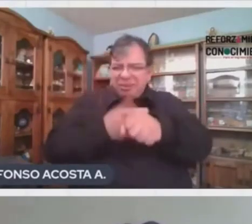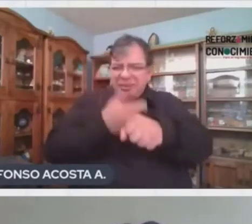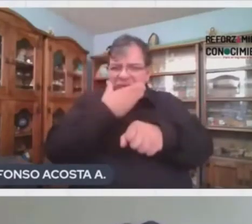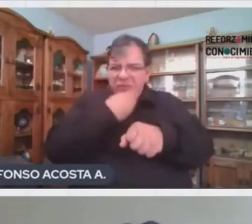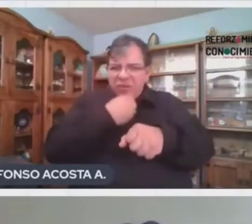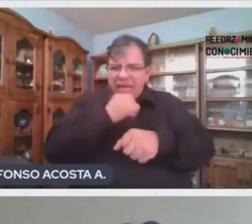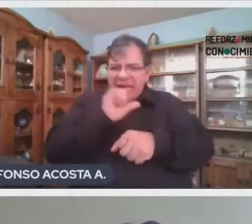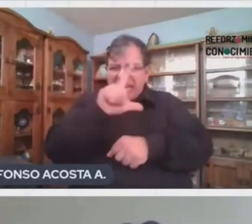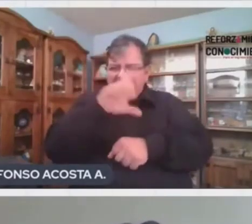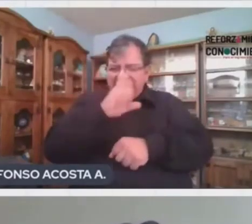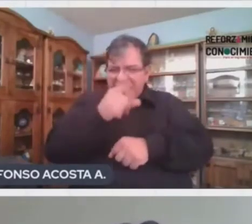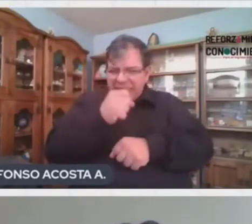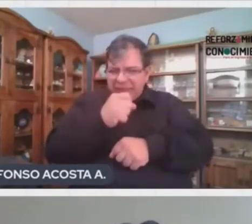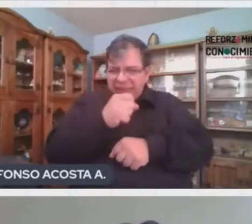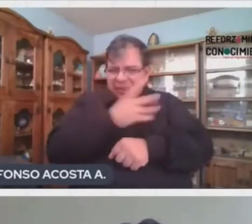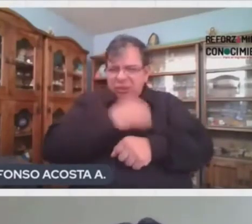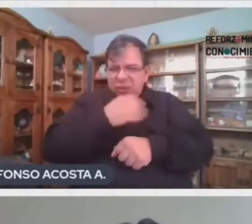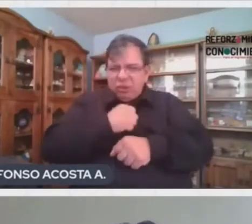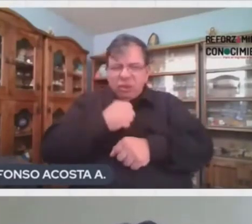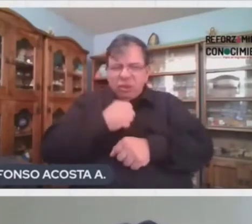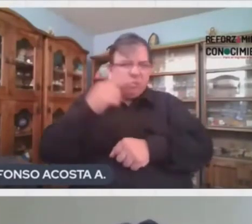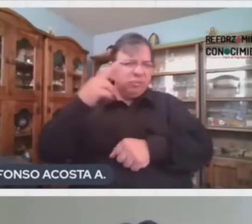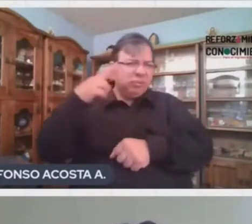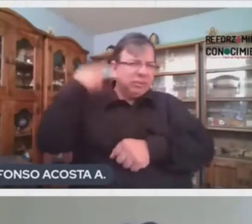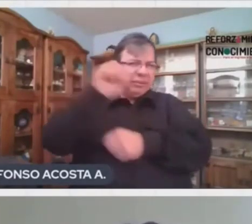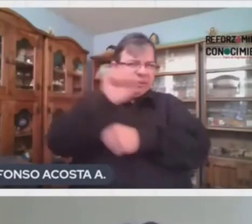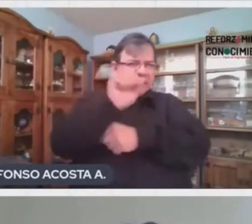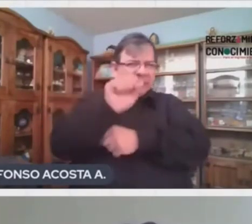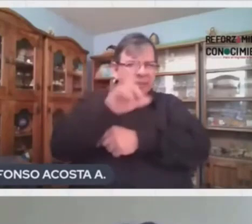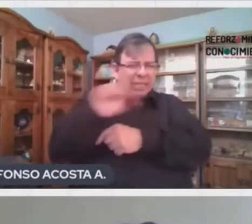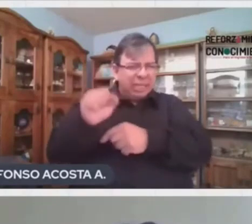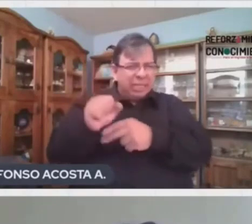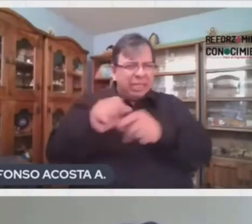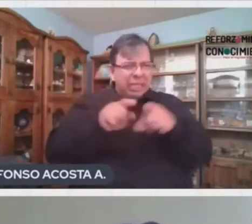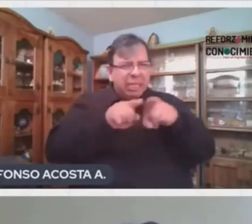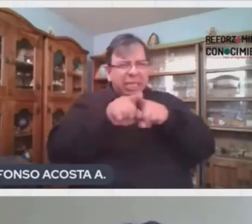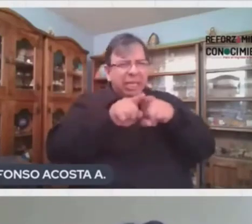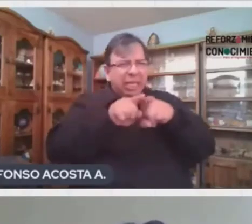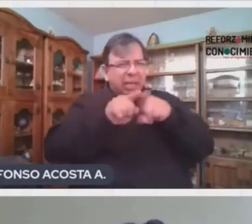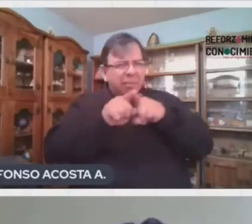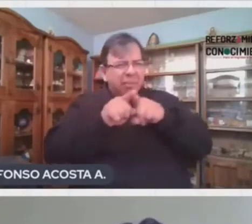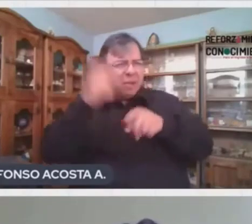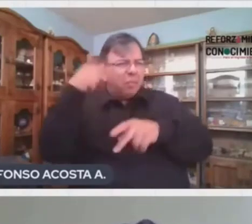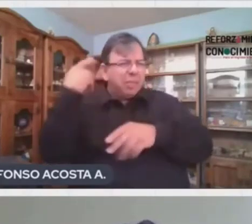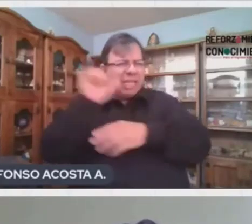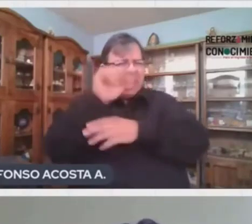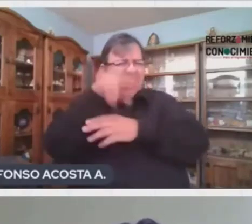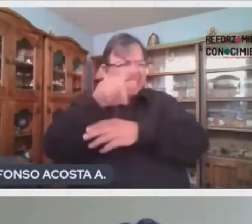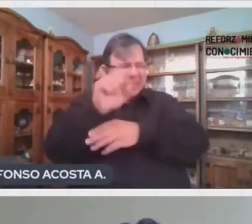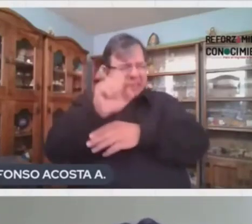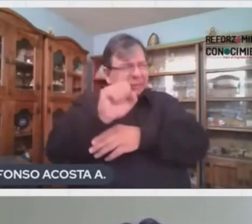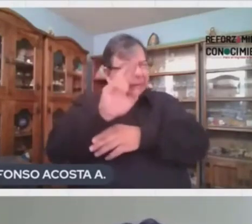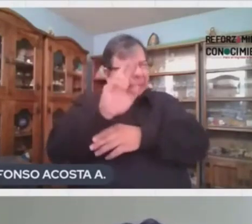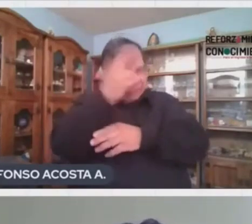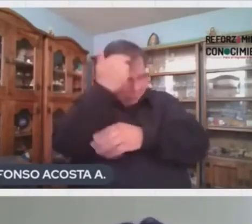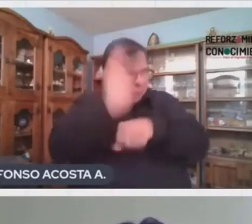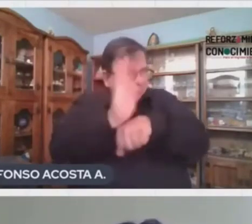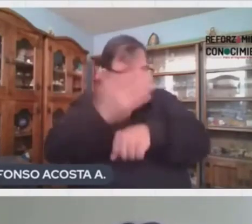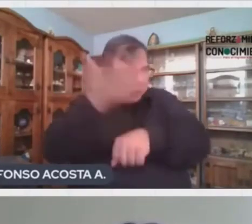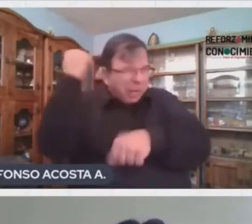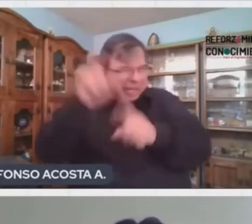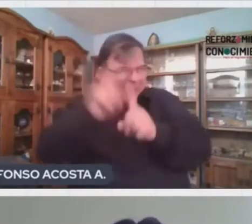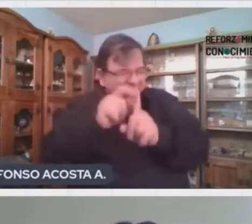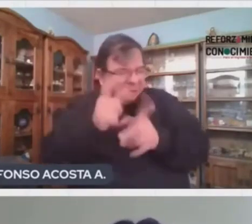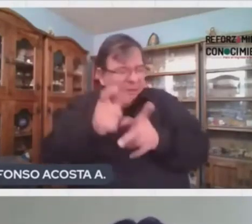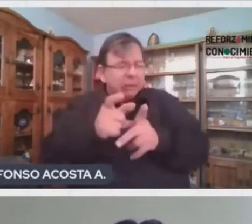Alexei Romanov, hijo del zar, hermano de la princesa Anastasia. Yo sé que todos recuerdan esa película. Dato